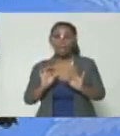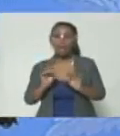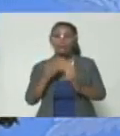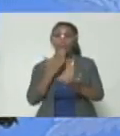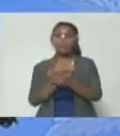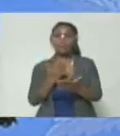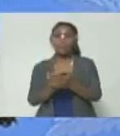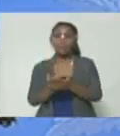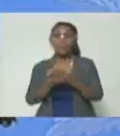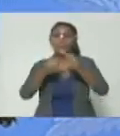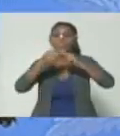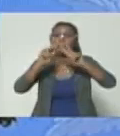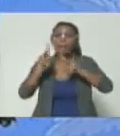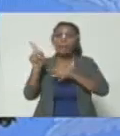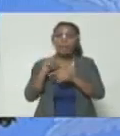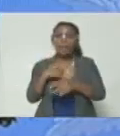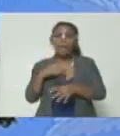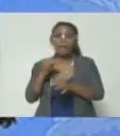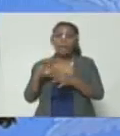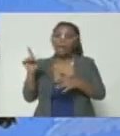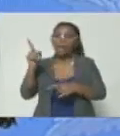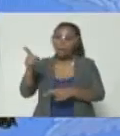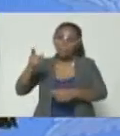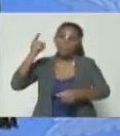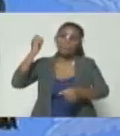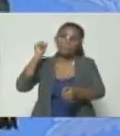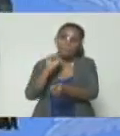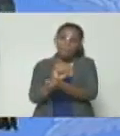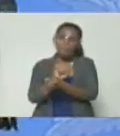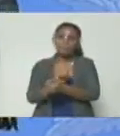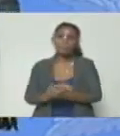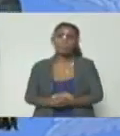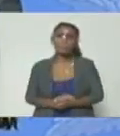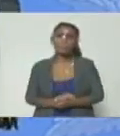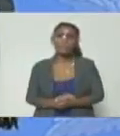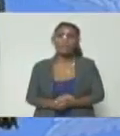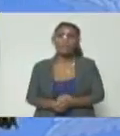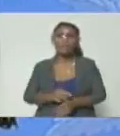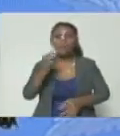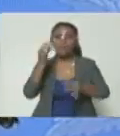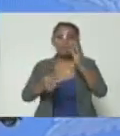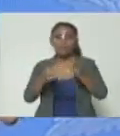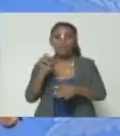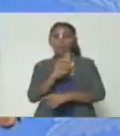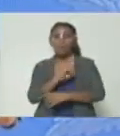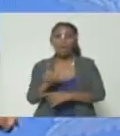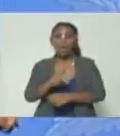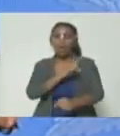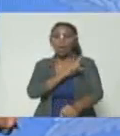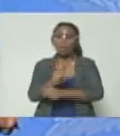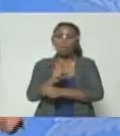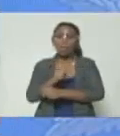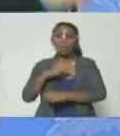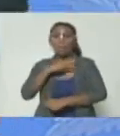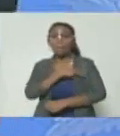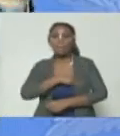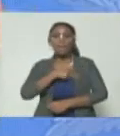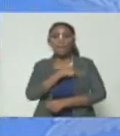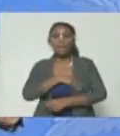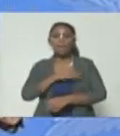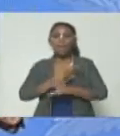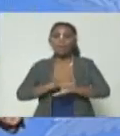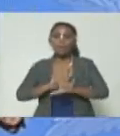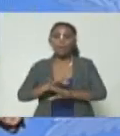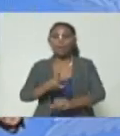solicitar por ese asesino porque va preso encanado y que los tribunales de la república cumplan con su misión con la que ya